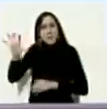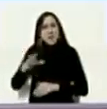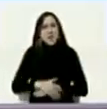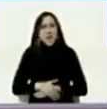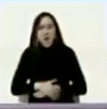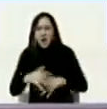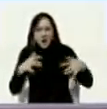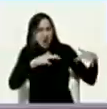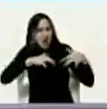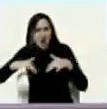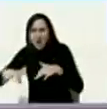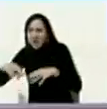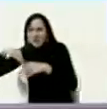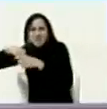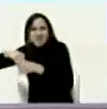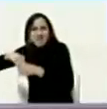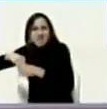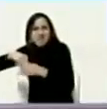en guerra civil